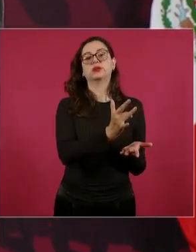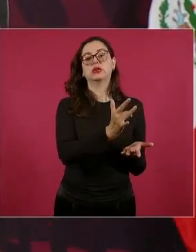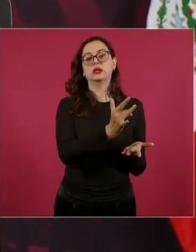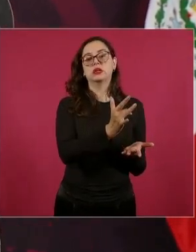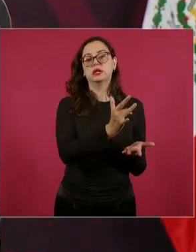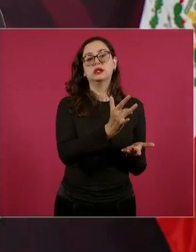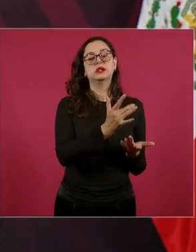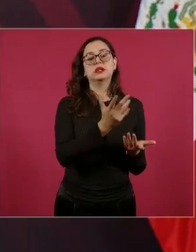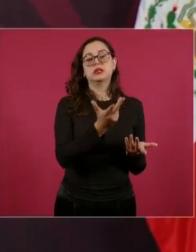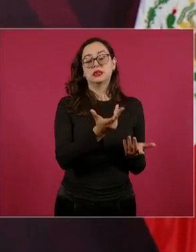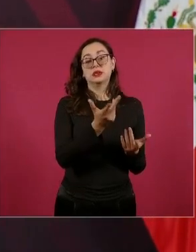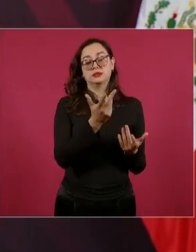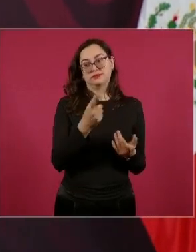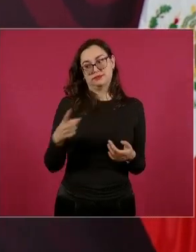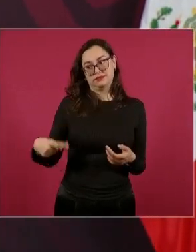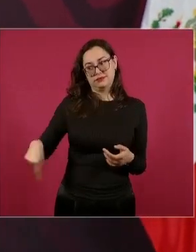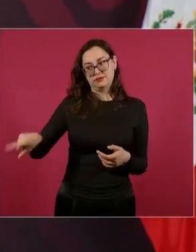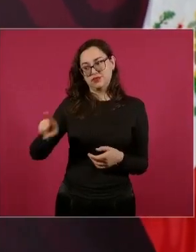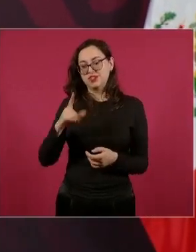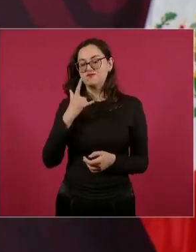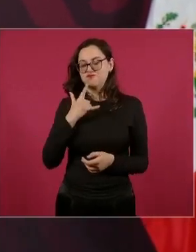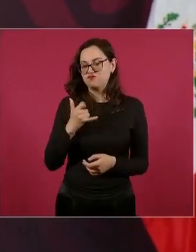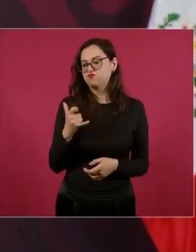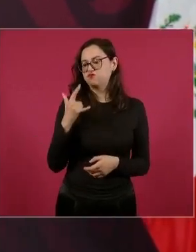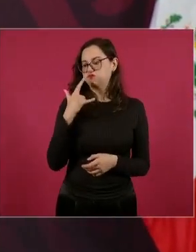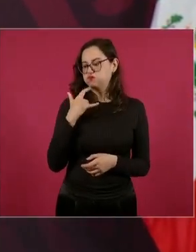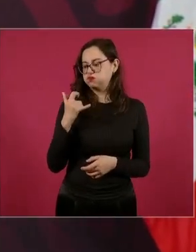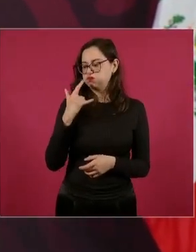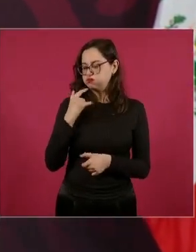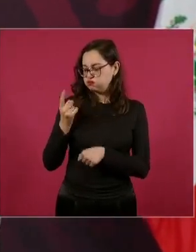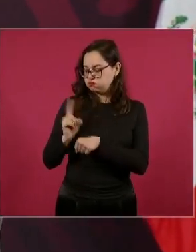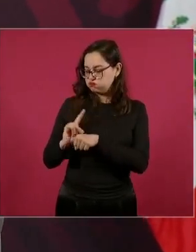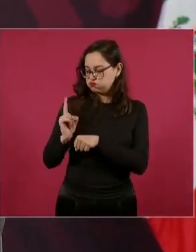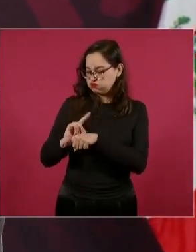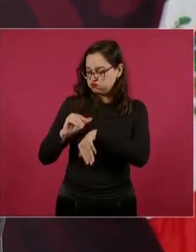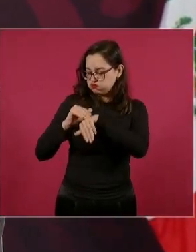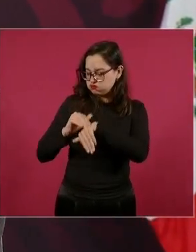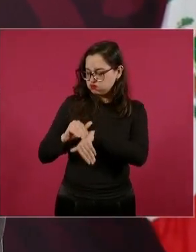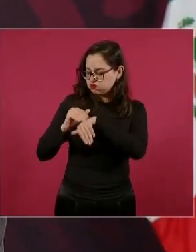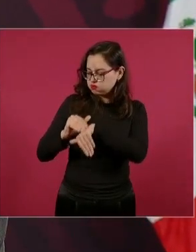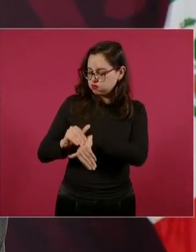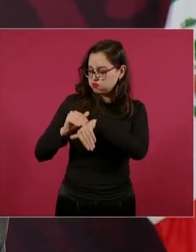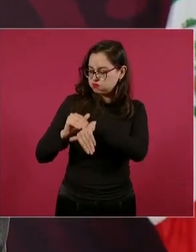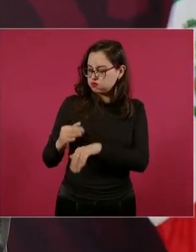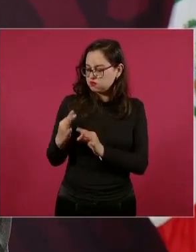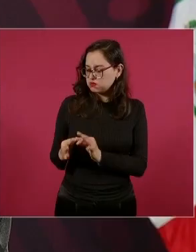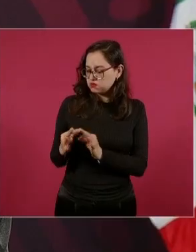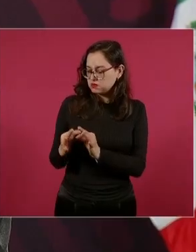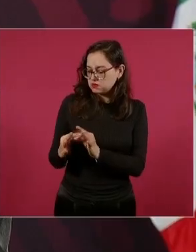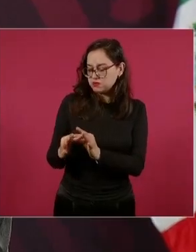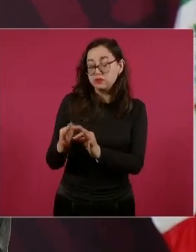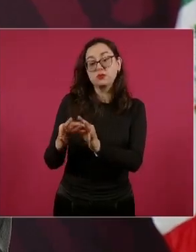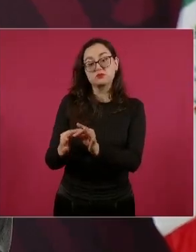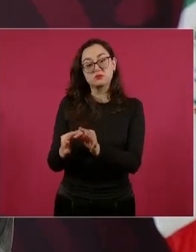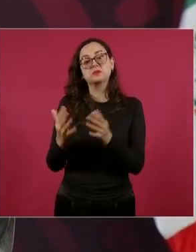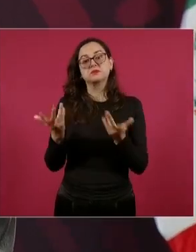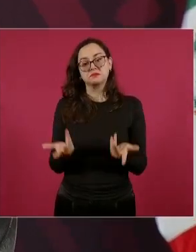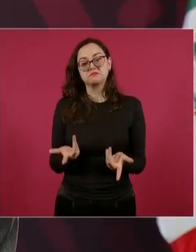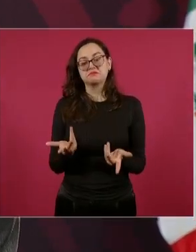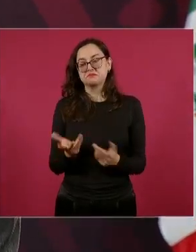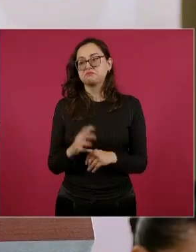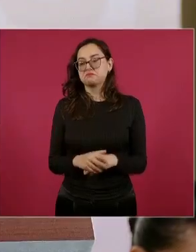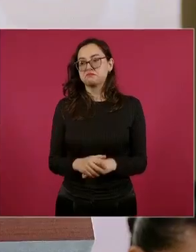al esfuerzo y a la disciplina de ellos mismos, de modo que esperamos buenos resultados,